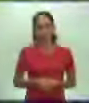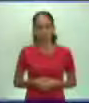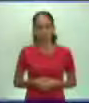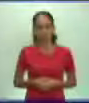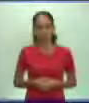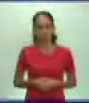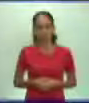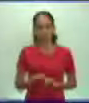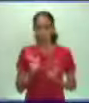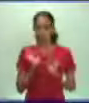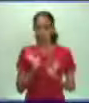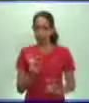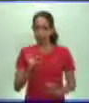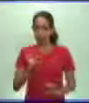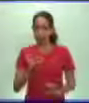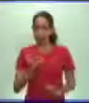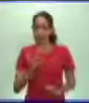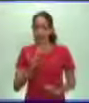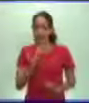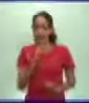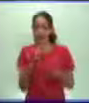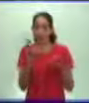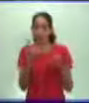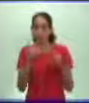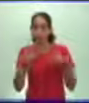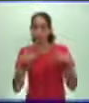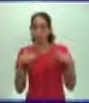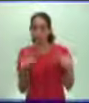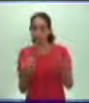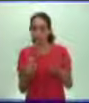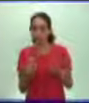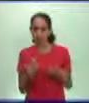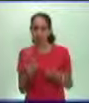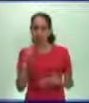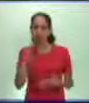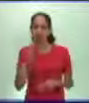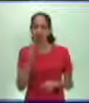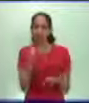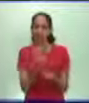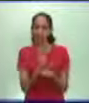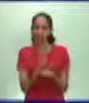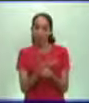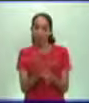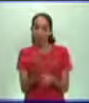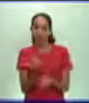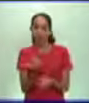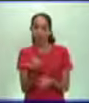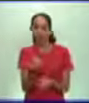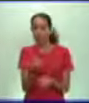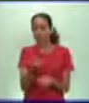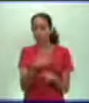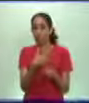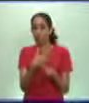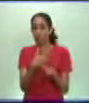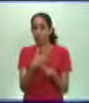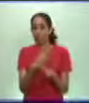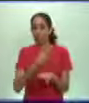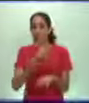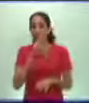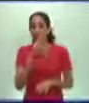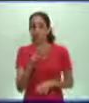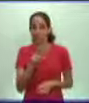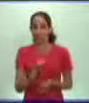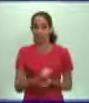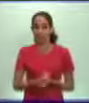Precisamente esto va a traer como resultados, muchachos, que comiencen a manifestarse estas tendencias en contra de esa actitud y esa